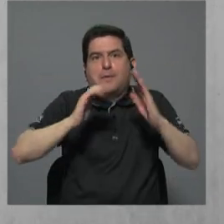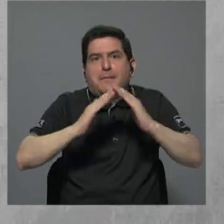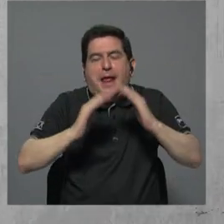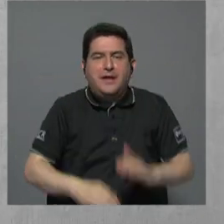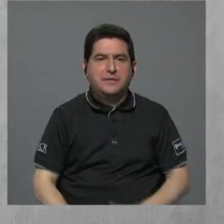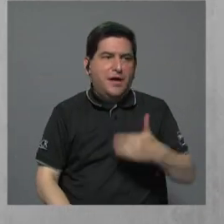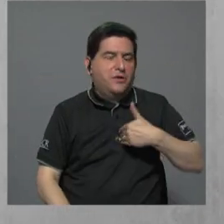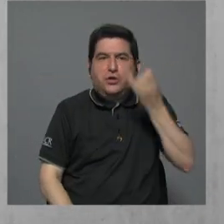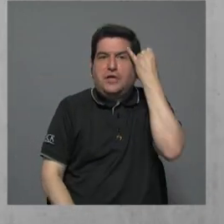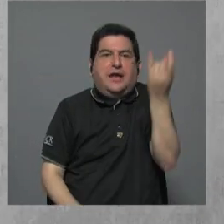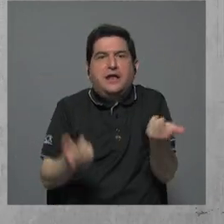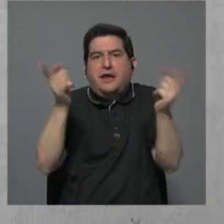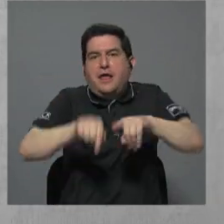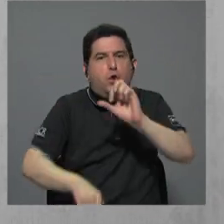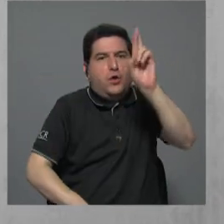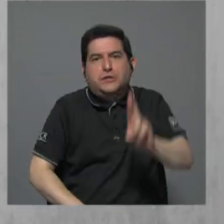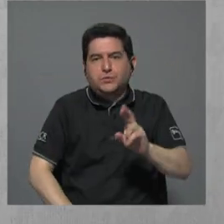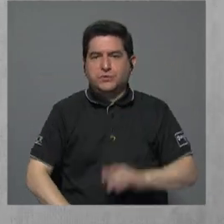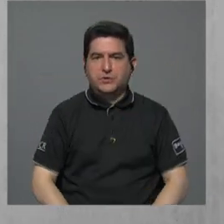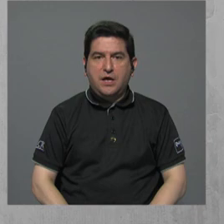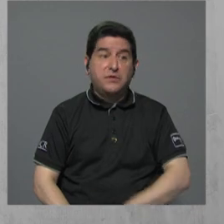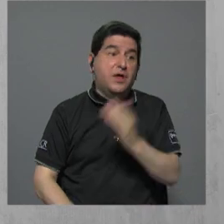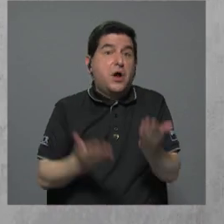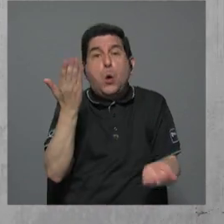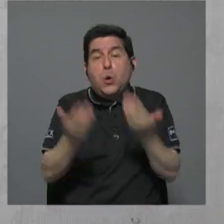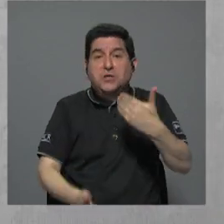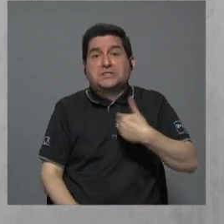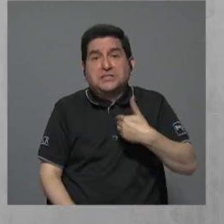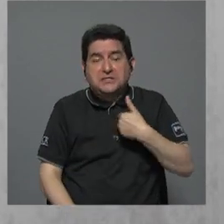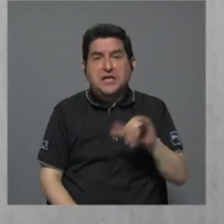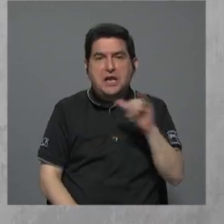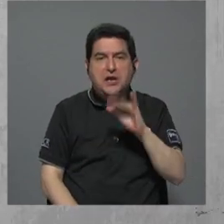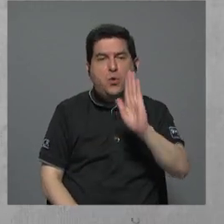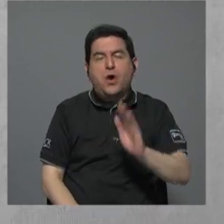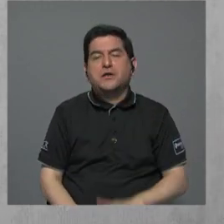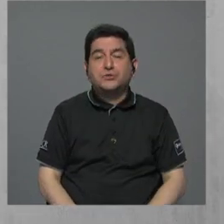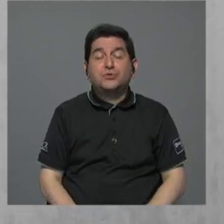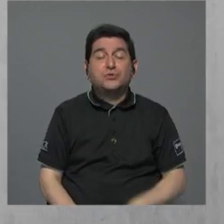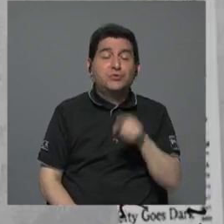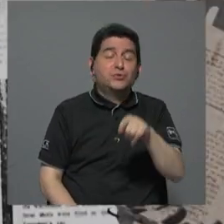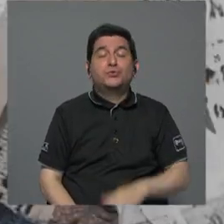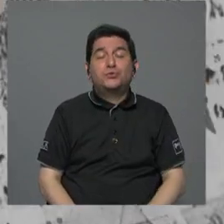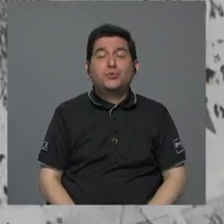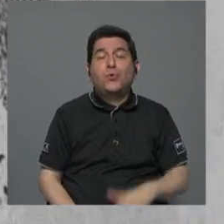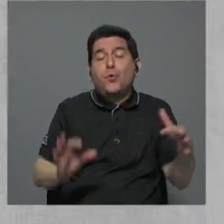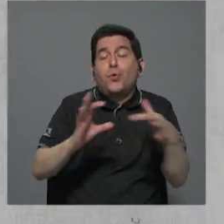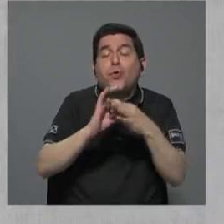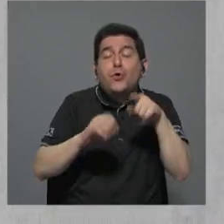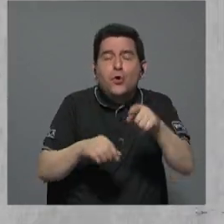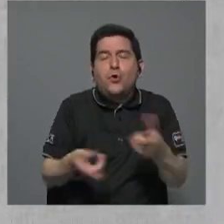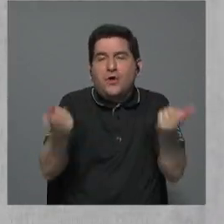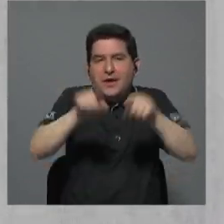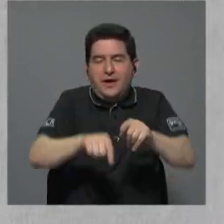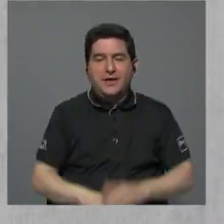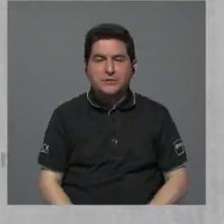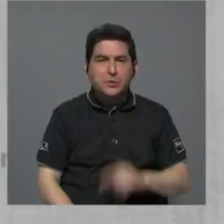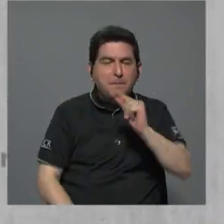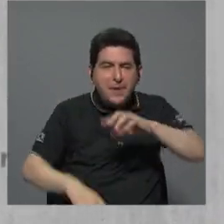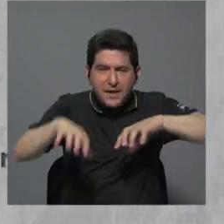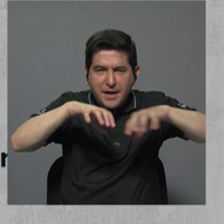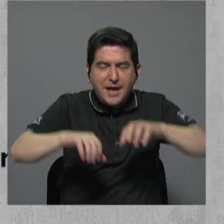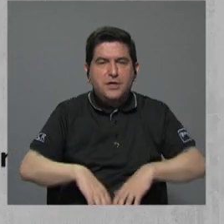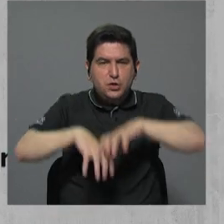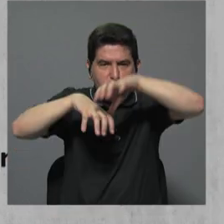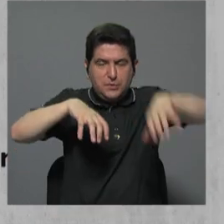o no tienen idea de lo que pasa en Costa Rica, o tal vez tienen también su sucursal de la cochinilla y el diamante. Ahora, pequeños movimientos